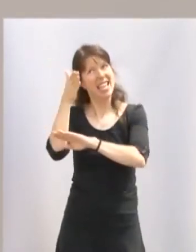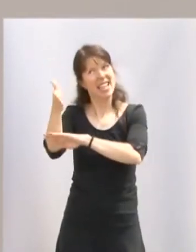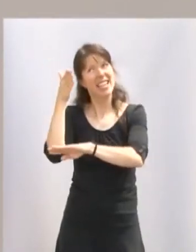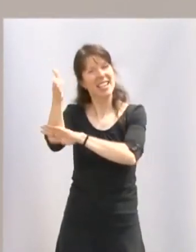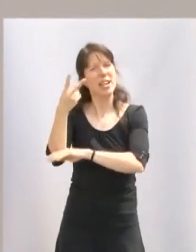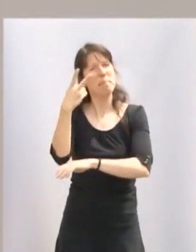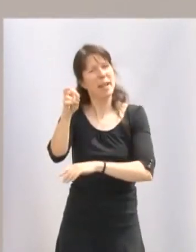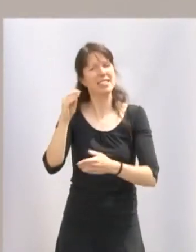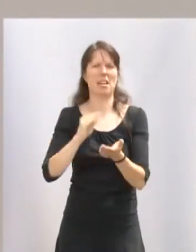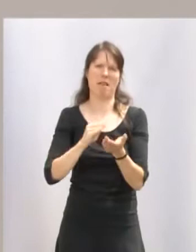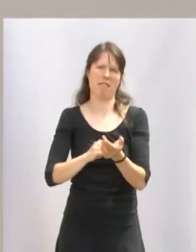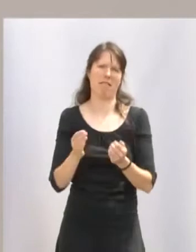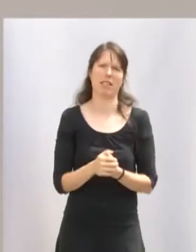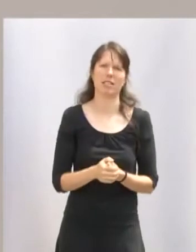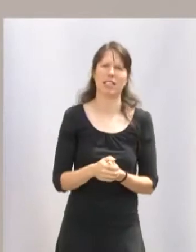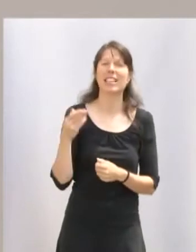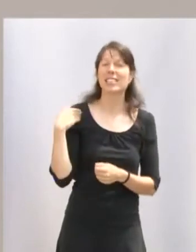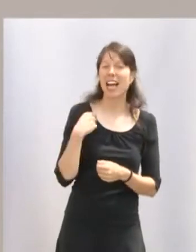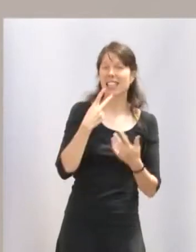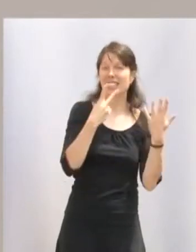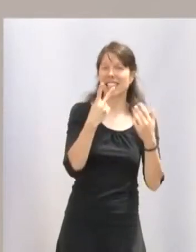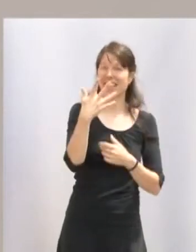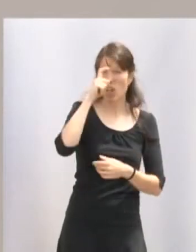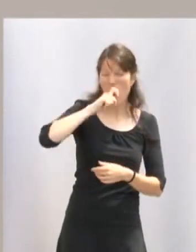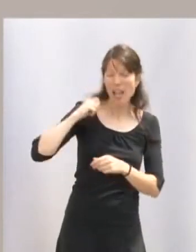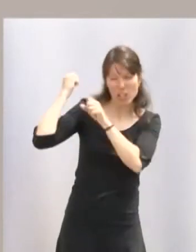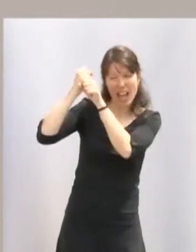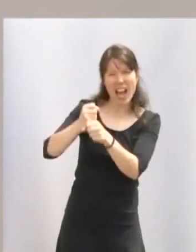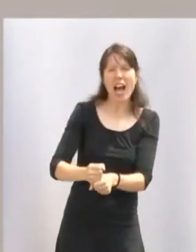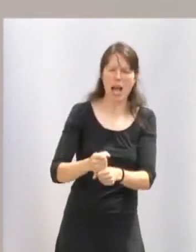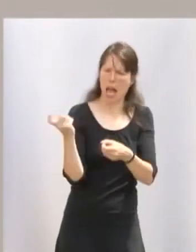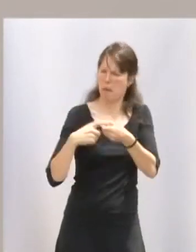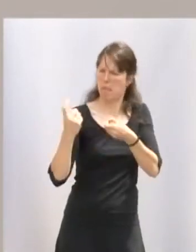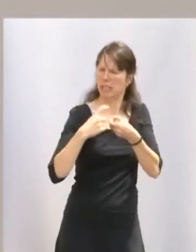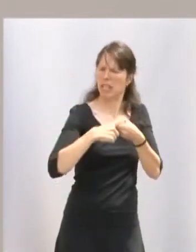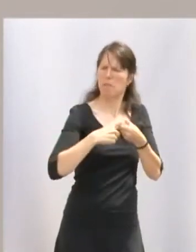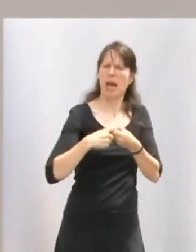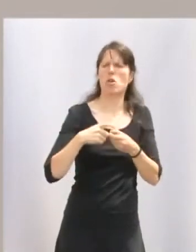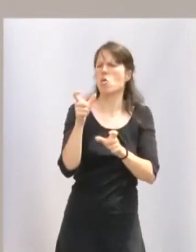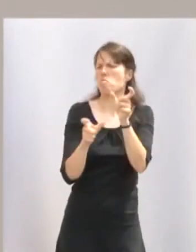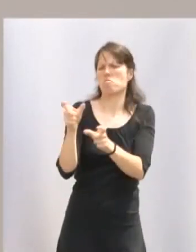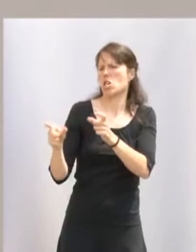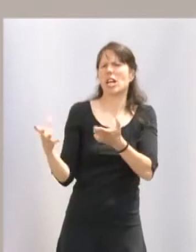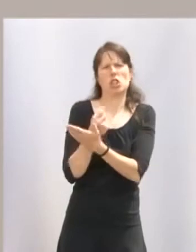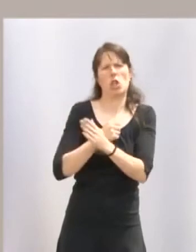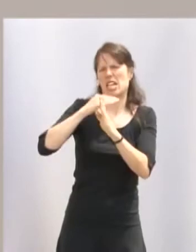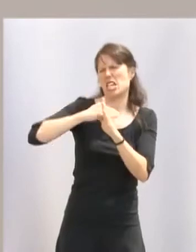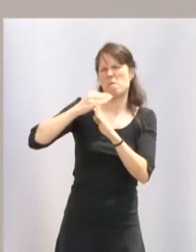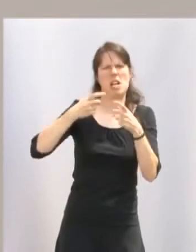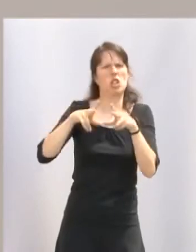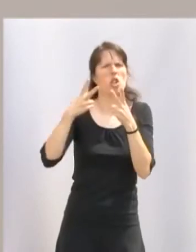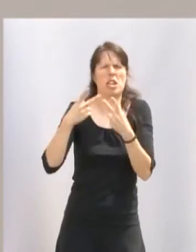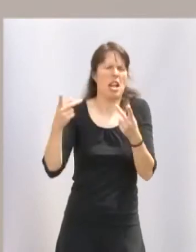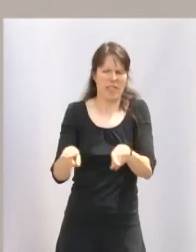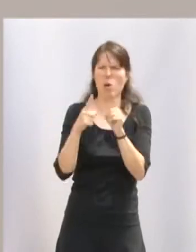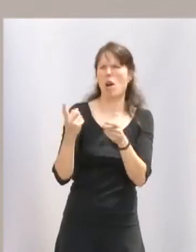A lo largo de estos 75 años han pertenecido al grupo gentes de todas las clases sociales sin distinción, entre ellos algunos reconocidos